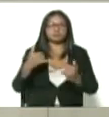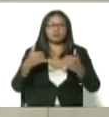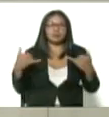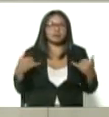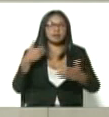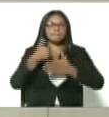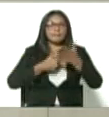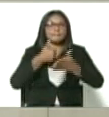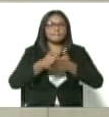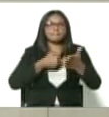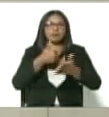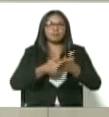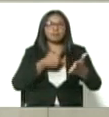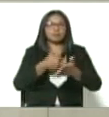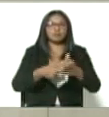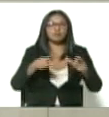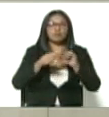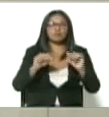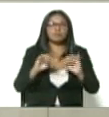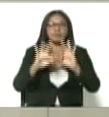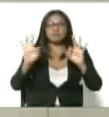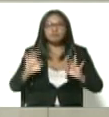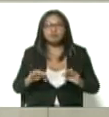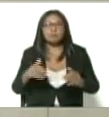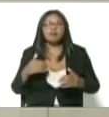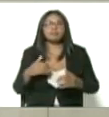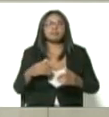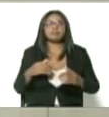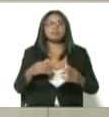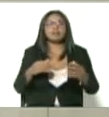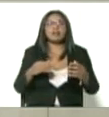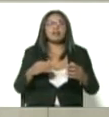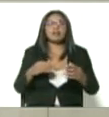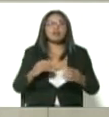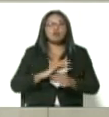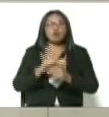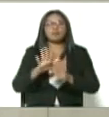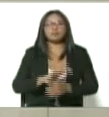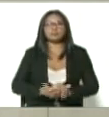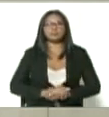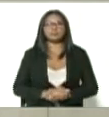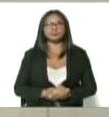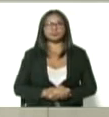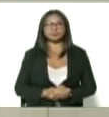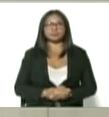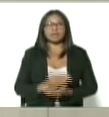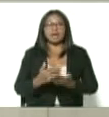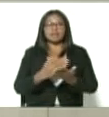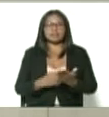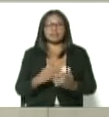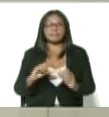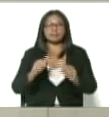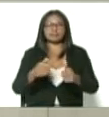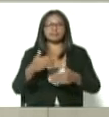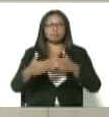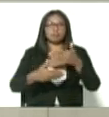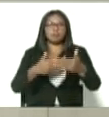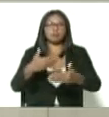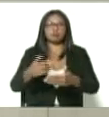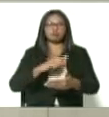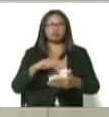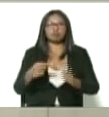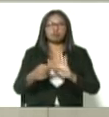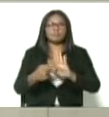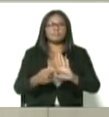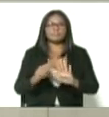la batalla contra el COVID-19. Bueno, antes de seguir dando detalles, queríamos dar